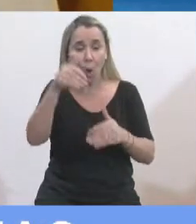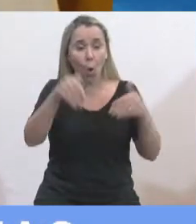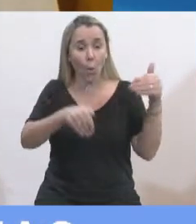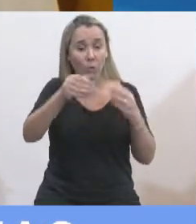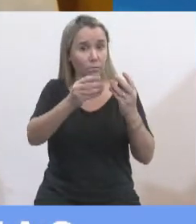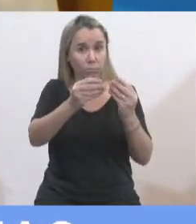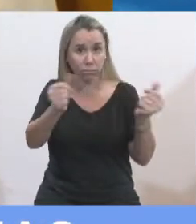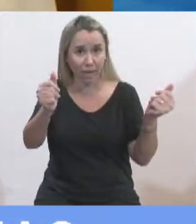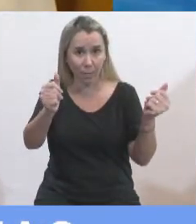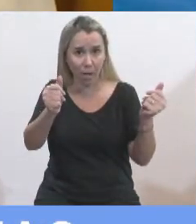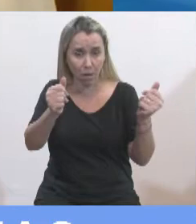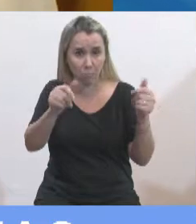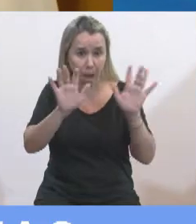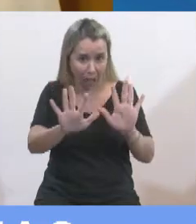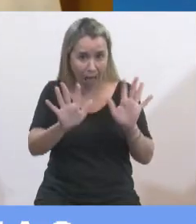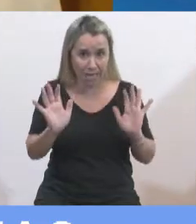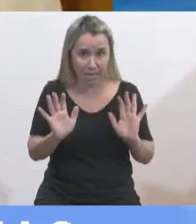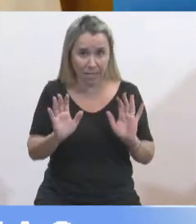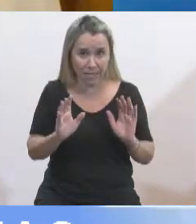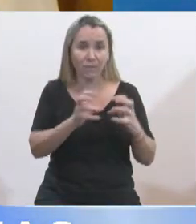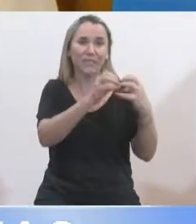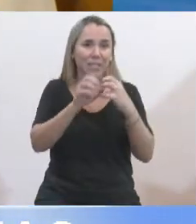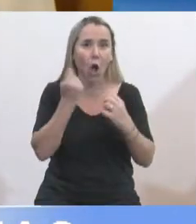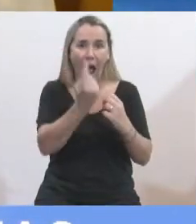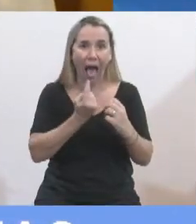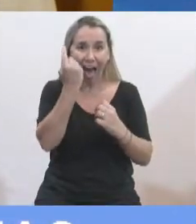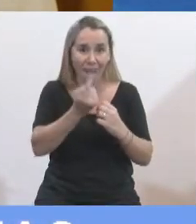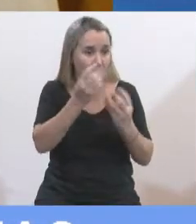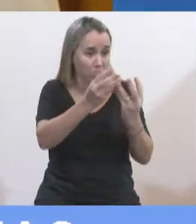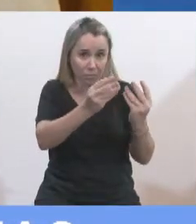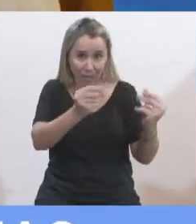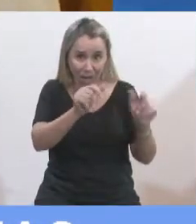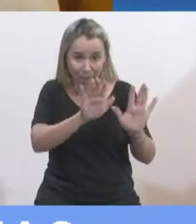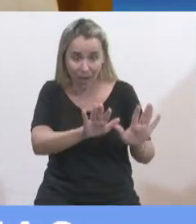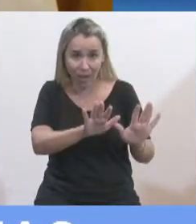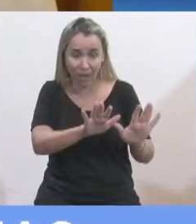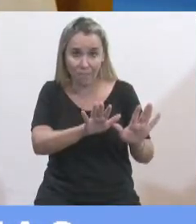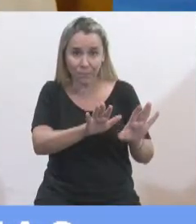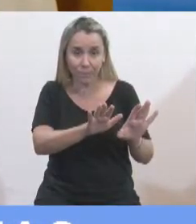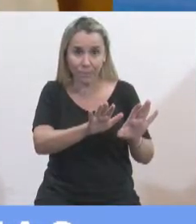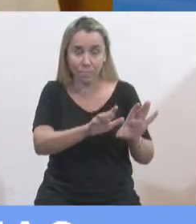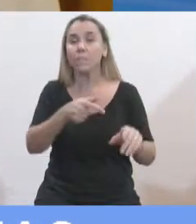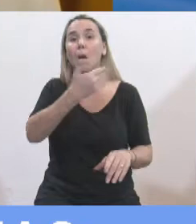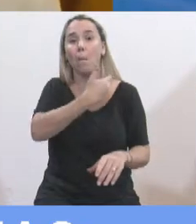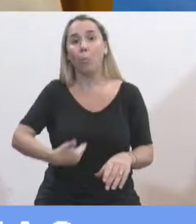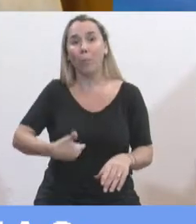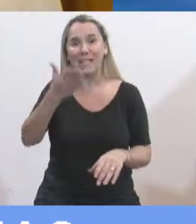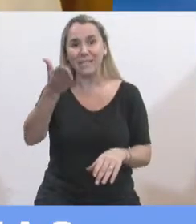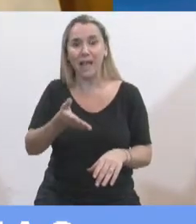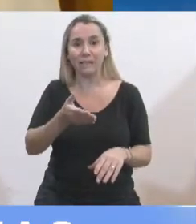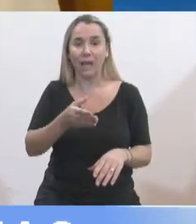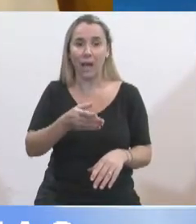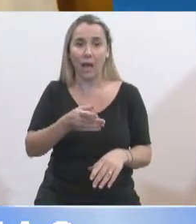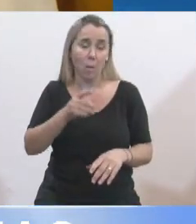votación, como corresponde en cada sesión parlamentaria, la presidenta o el